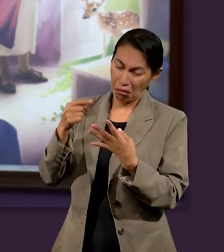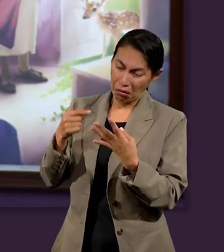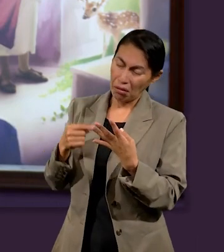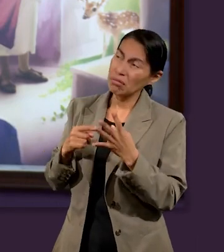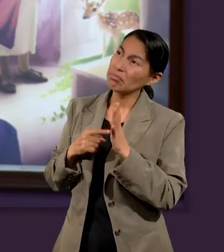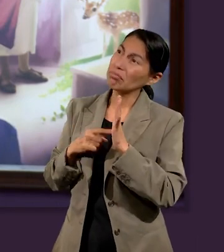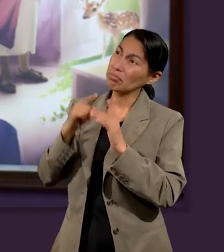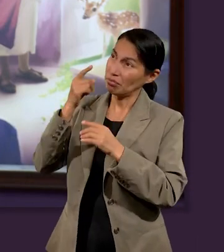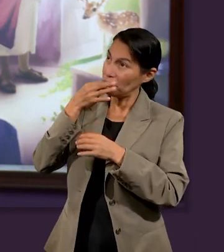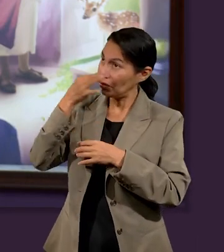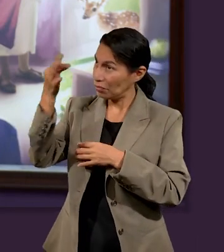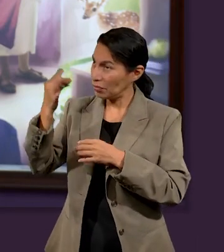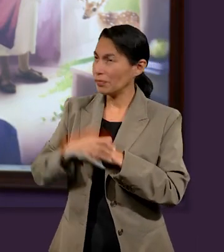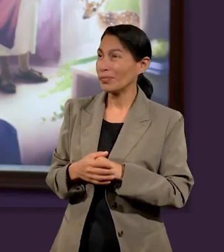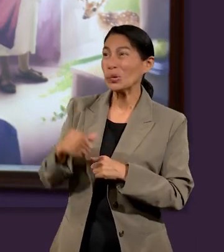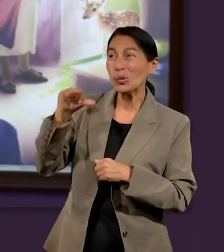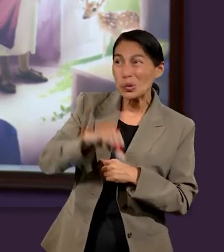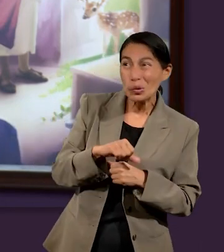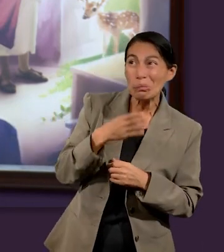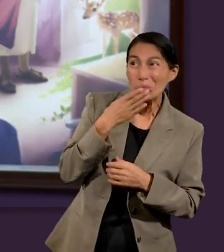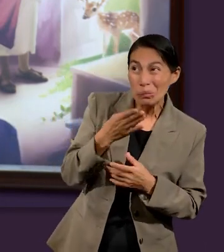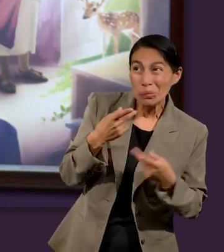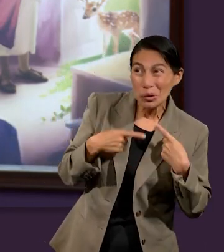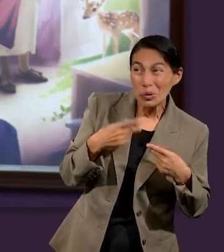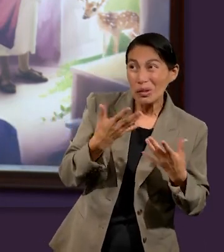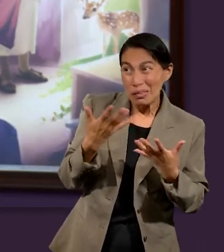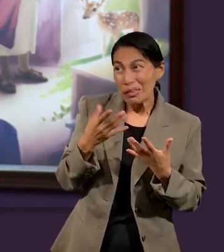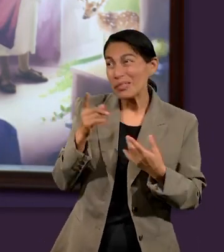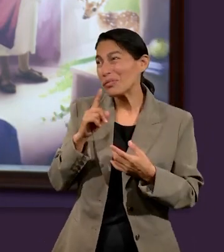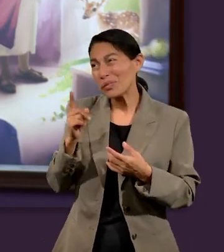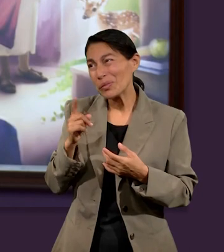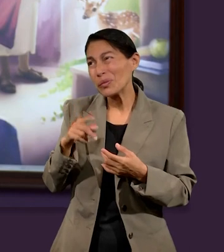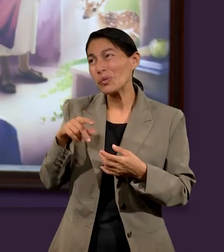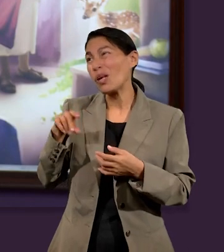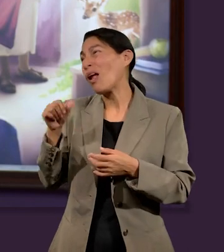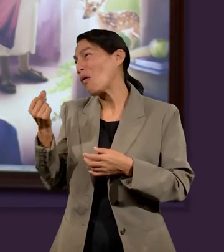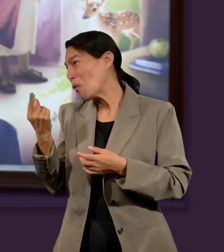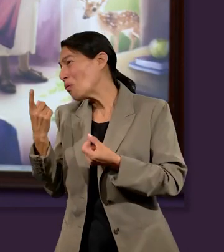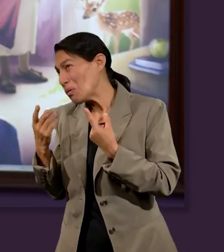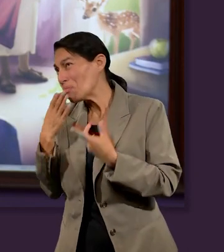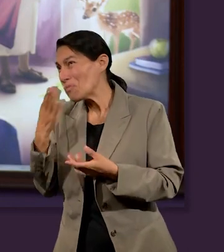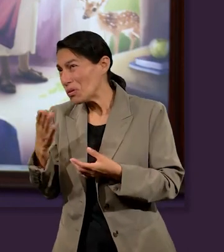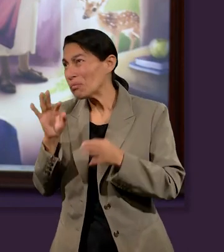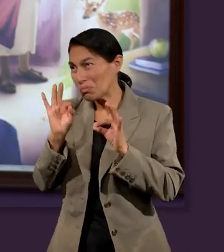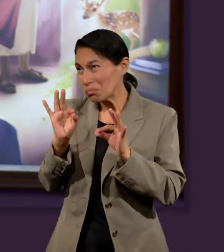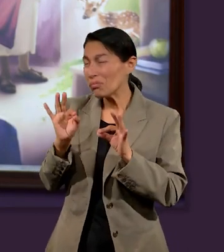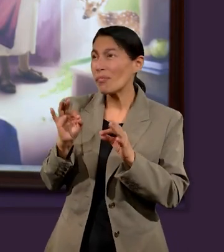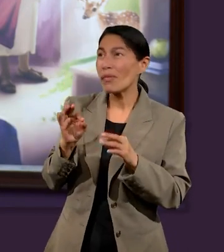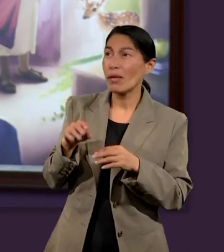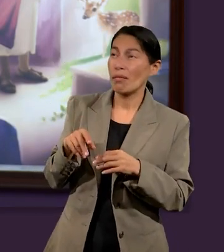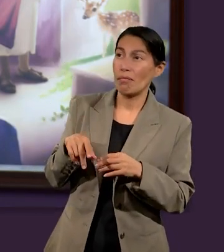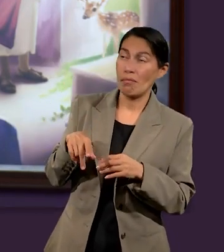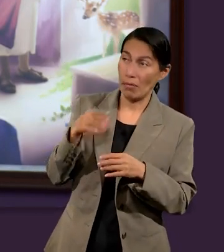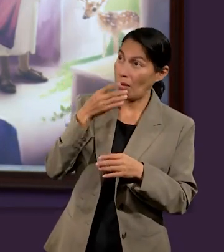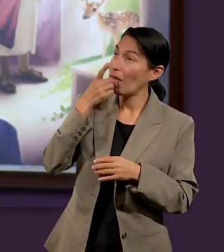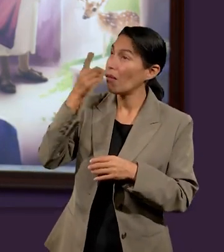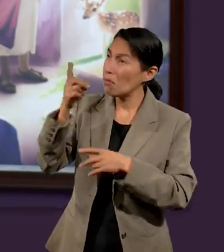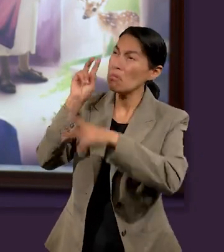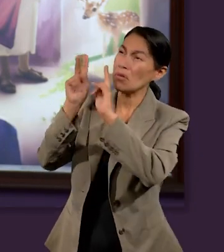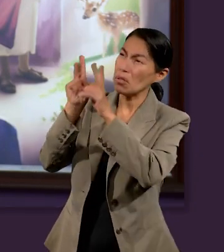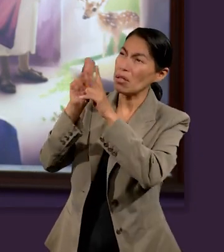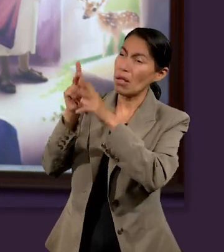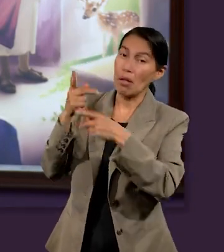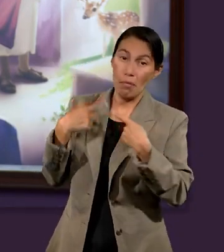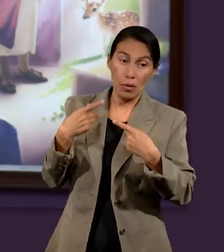diciéndole lo que nos gusta, lo que no nos gusta, las personas con las que este día no me llevé tan bien, con las que sí me llevé muy